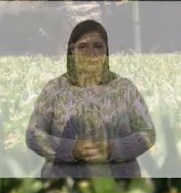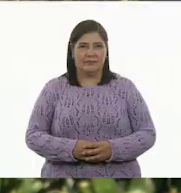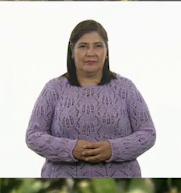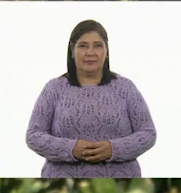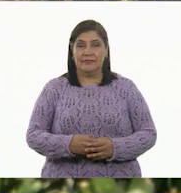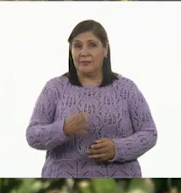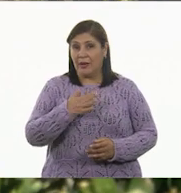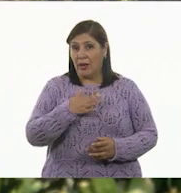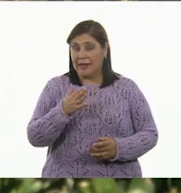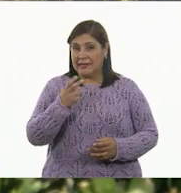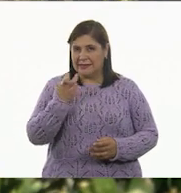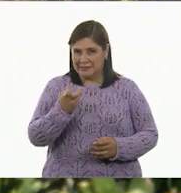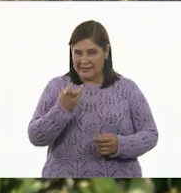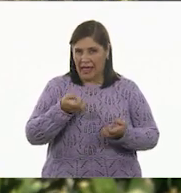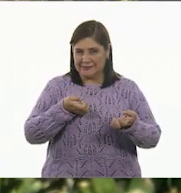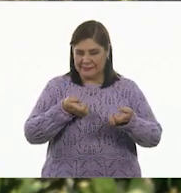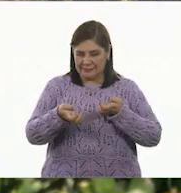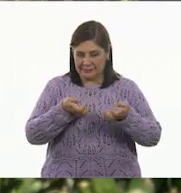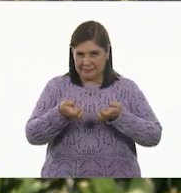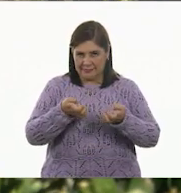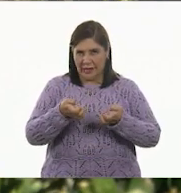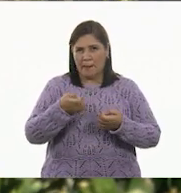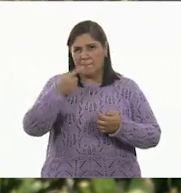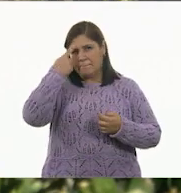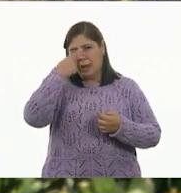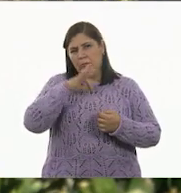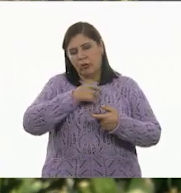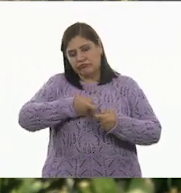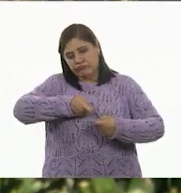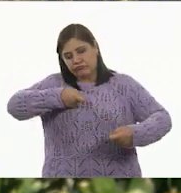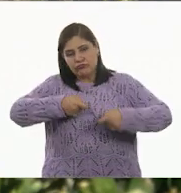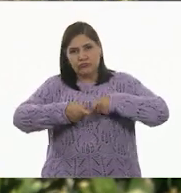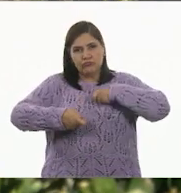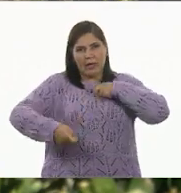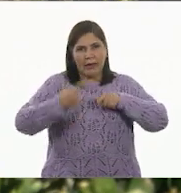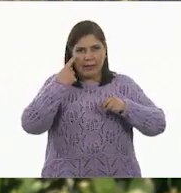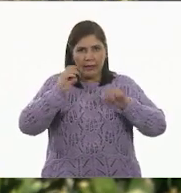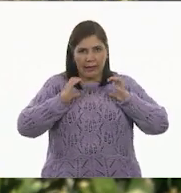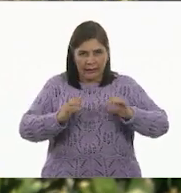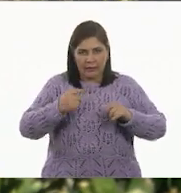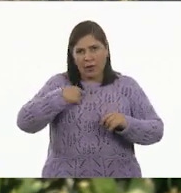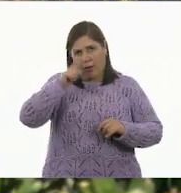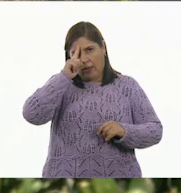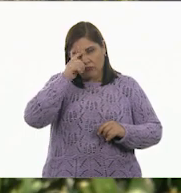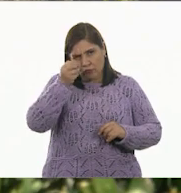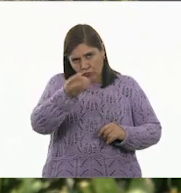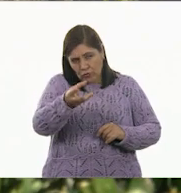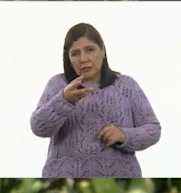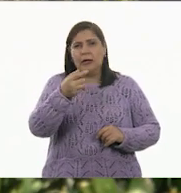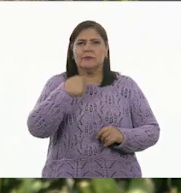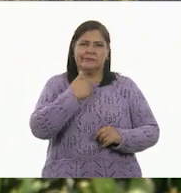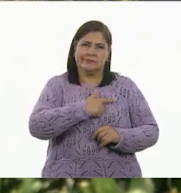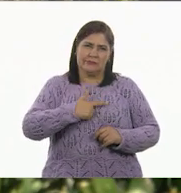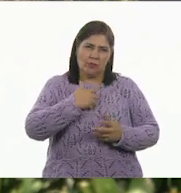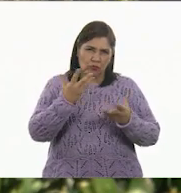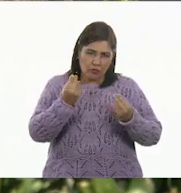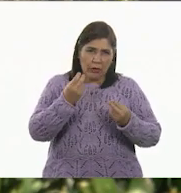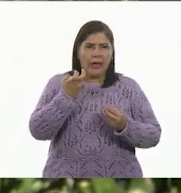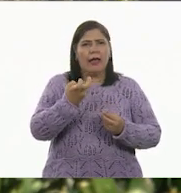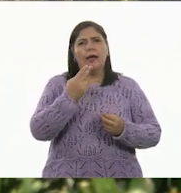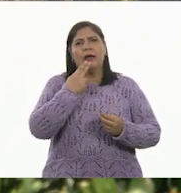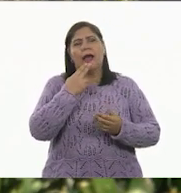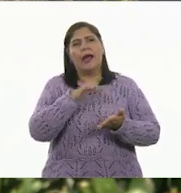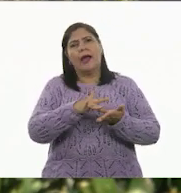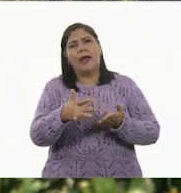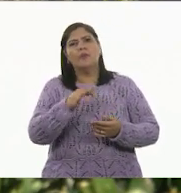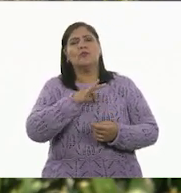Bueno, esta es la rutina de ejercicios de estiramientos que yo les puedo recomendar. A mí me gusta mucho, lo disfruto mucho y esto sirve